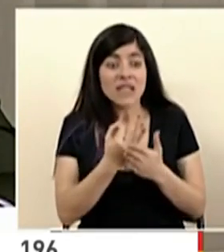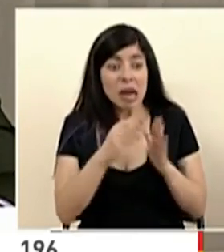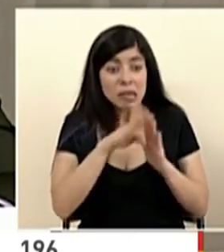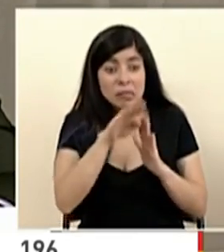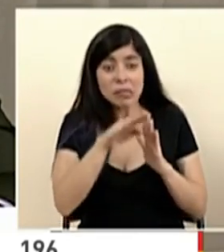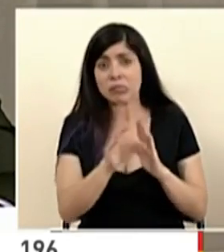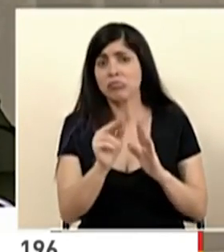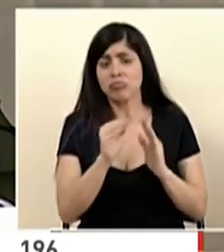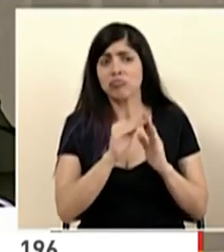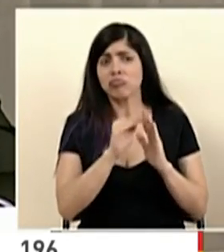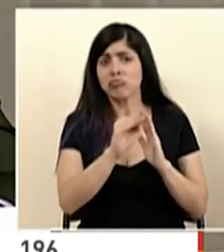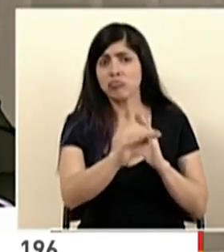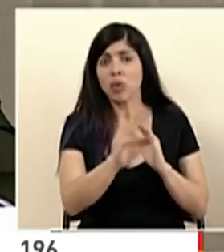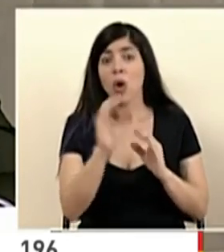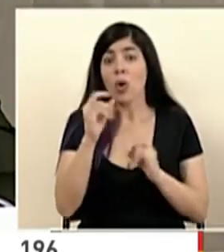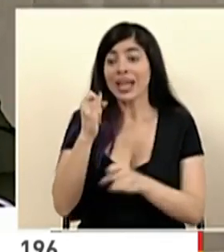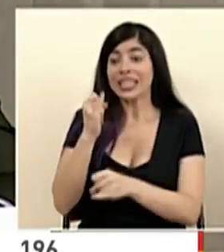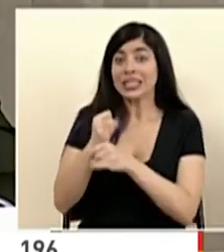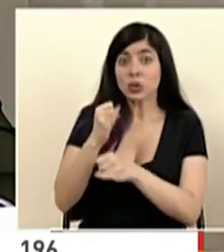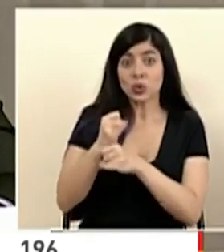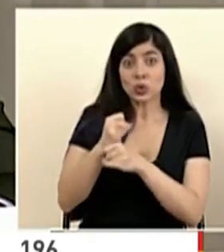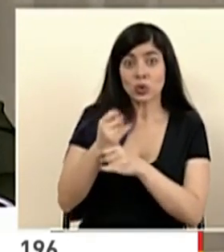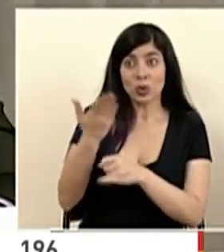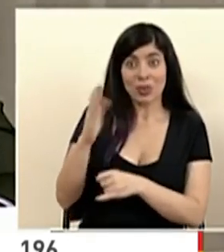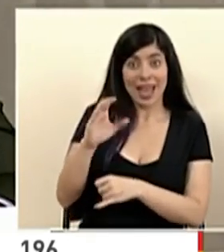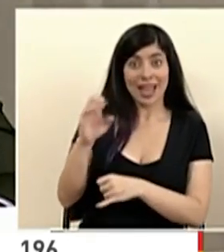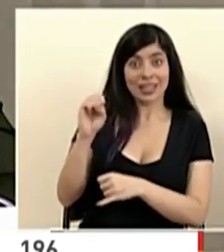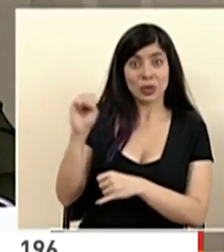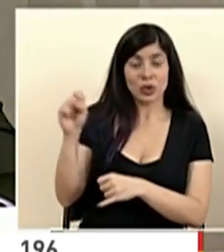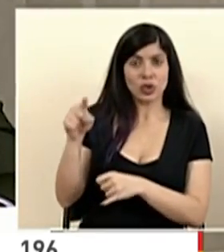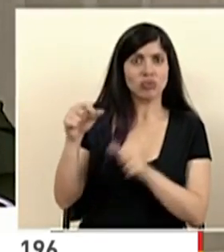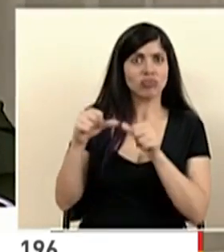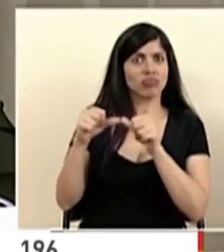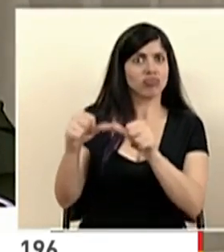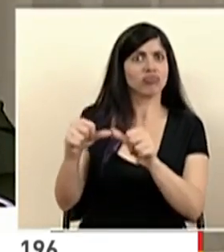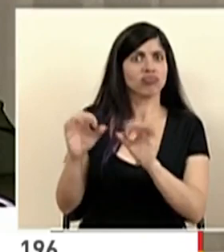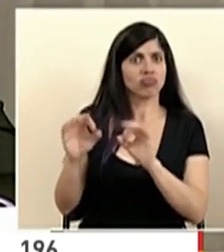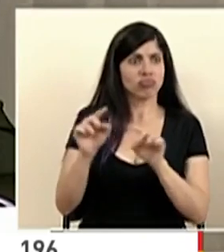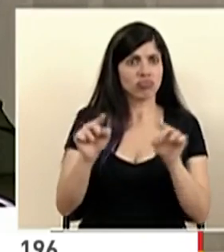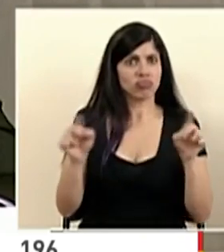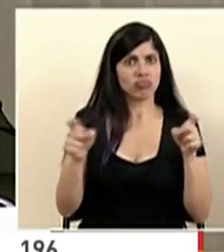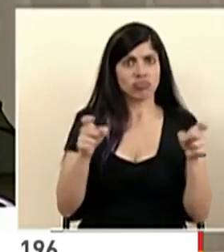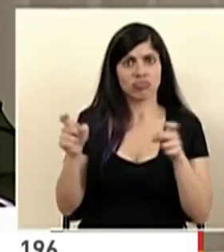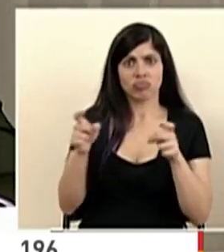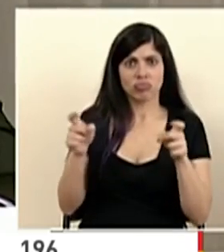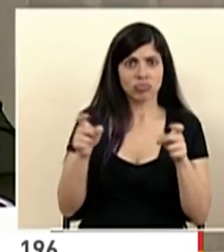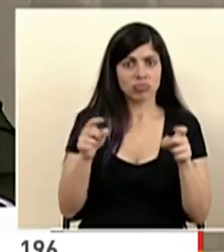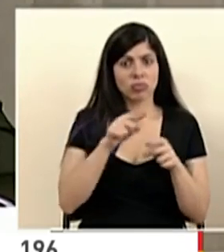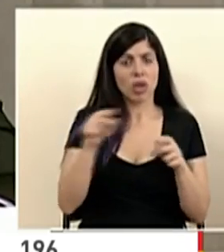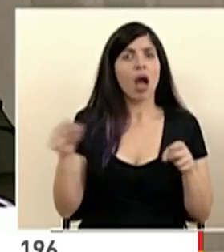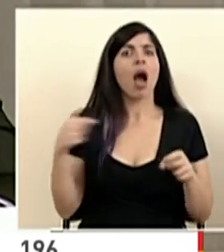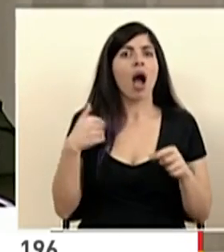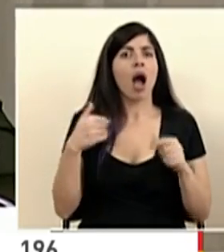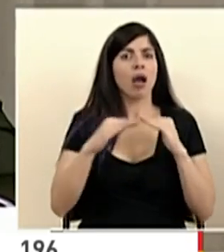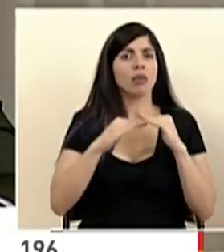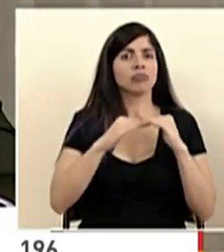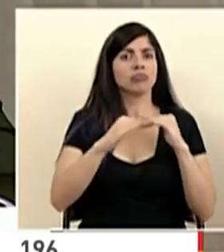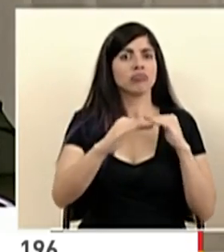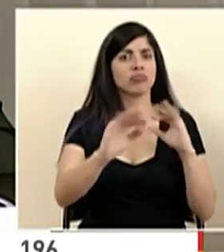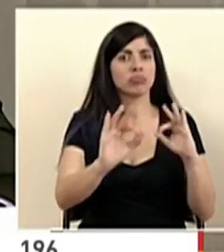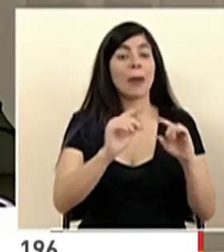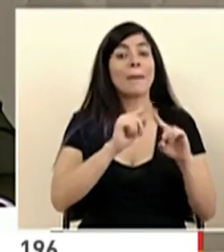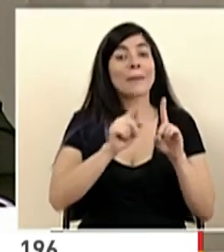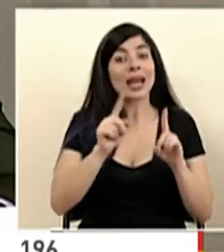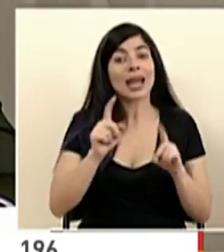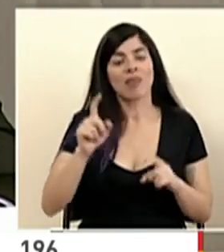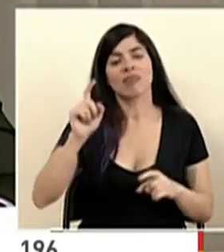finanzas, o en la propia institución insigne como es la Caja del Seguro Social. En eso tenemos estabilidad, pero ciertamente